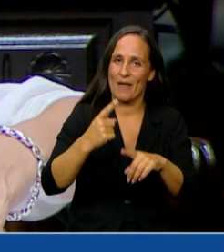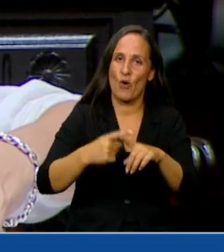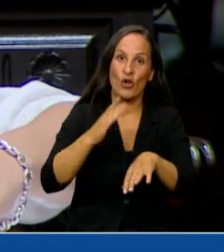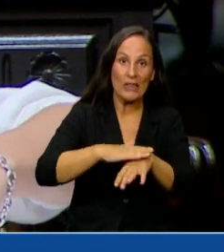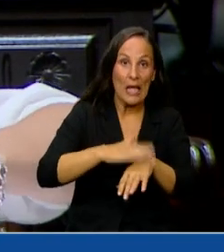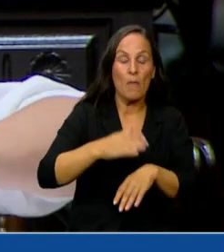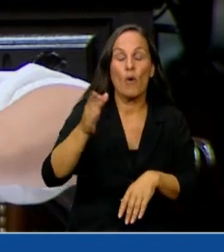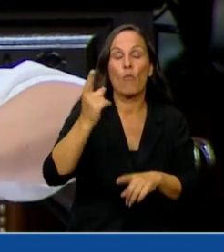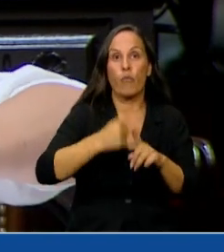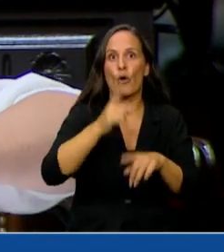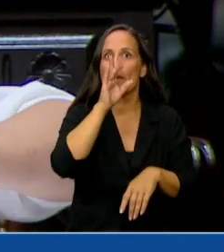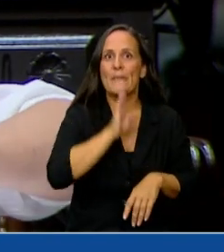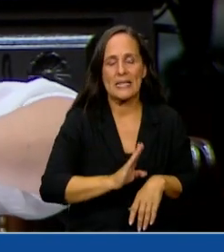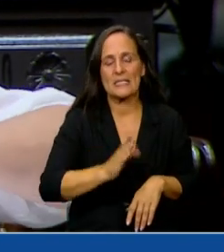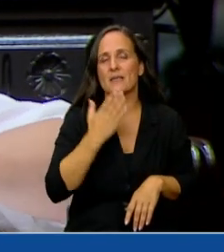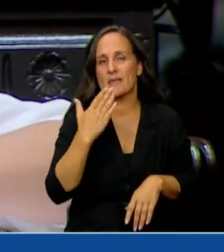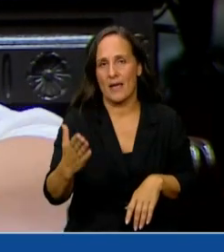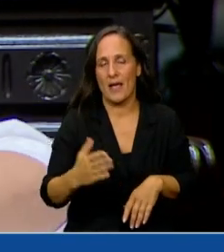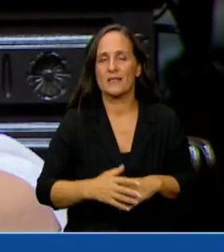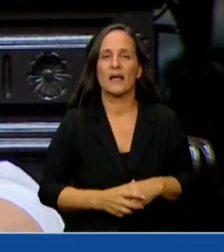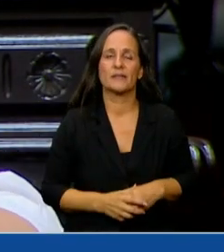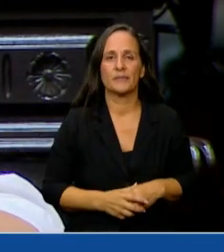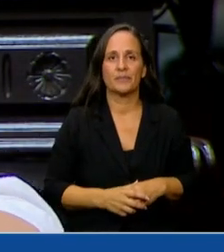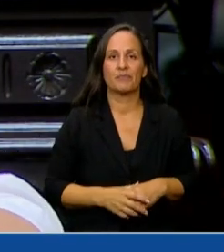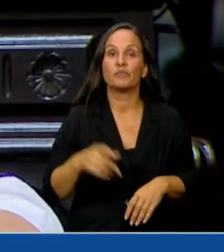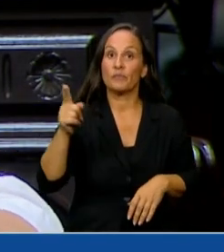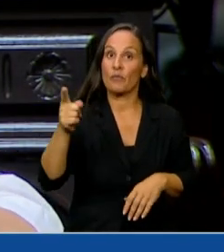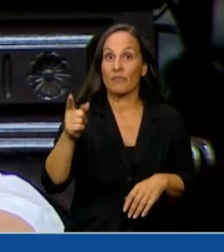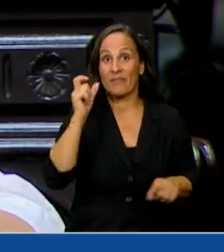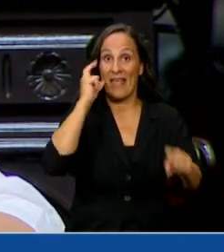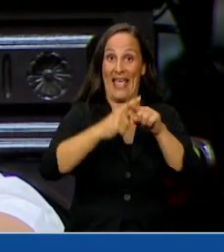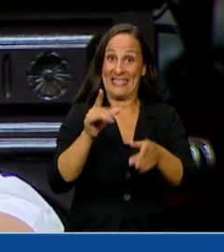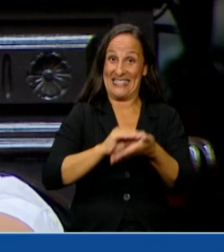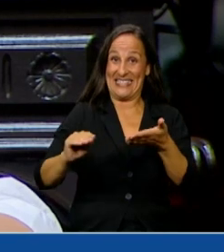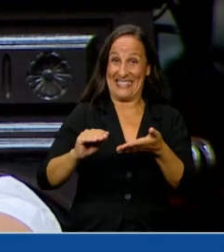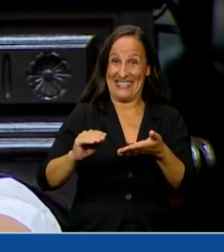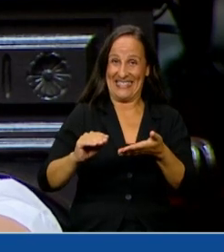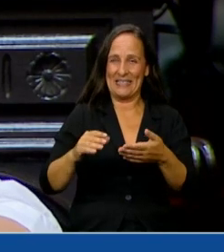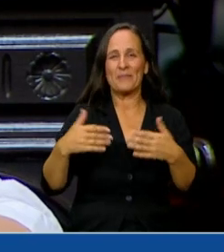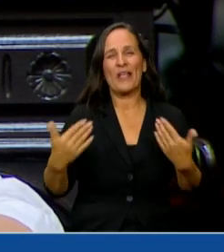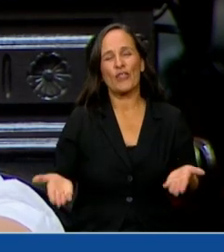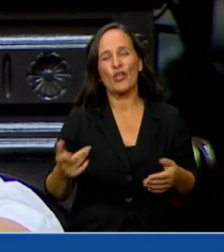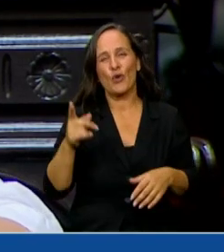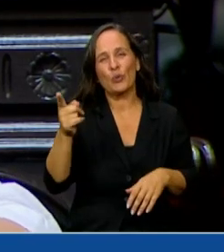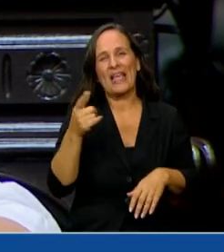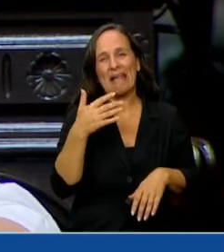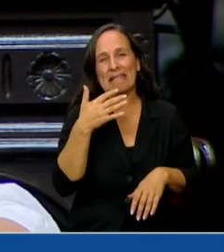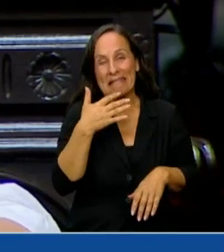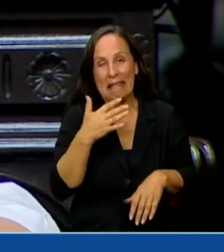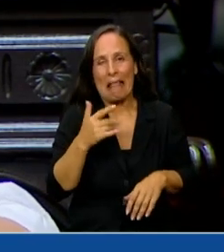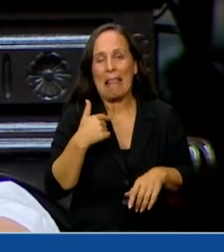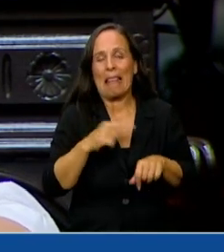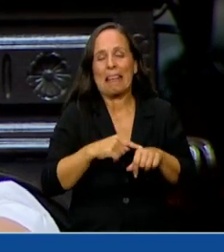paciencia, la verdad. Y como ha sido miembro de esta casa, usted va a entender por qué me voy a tomar un poquito